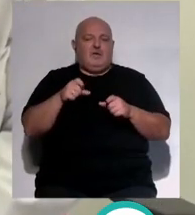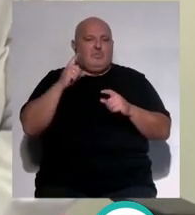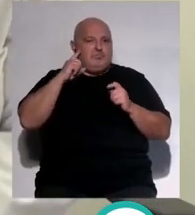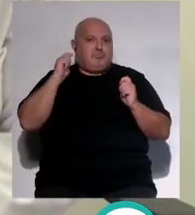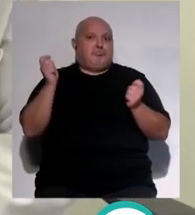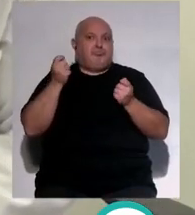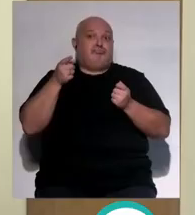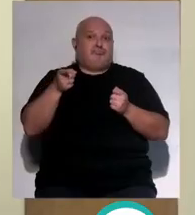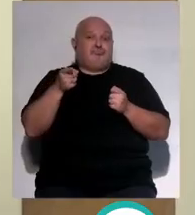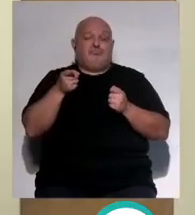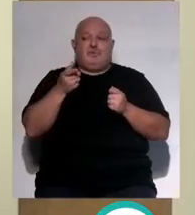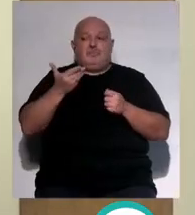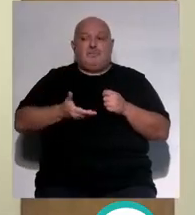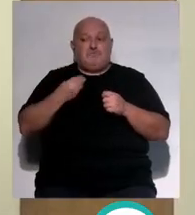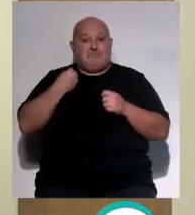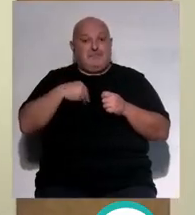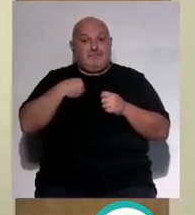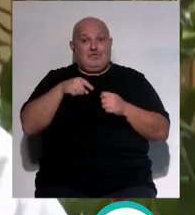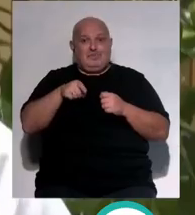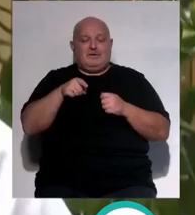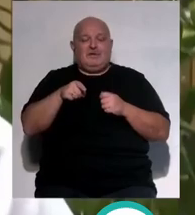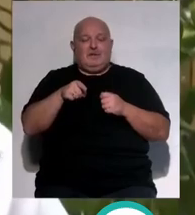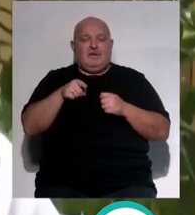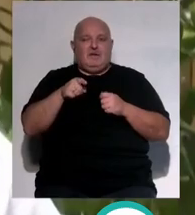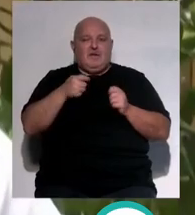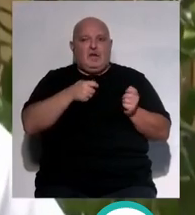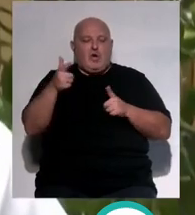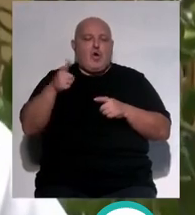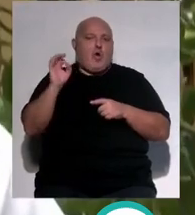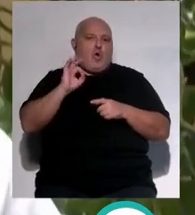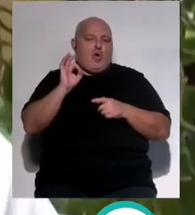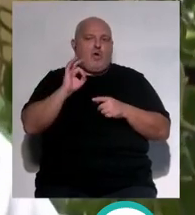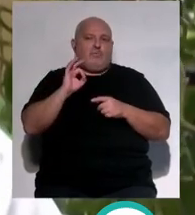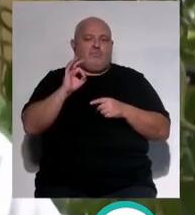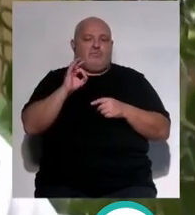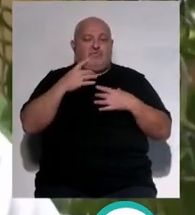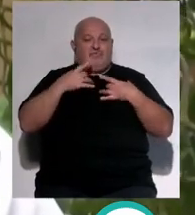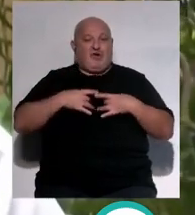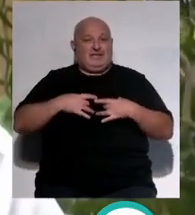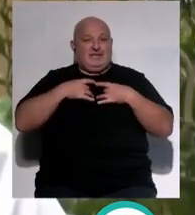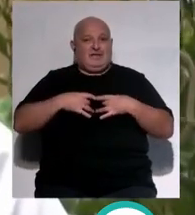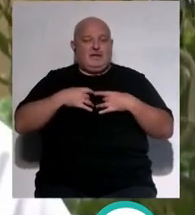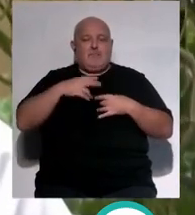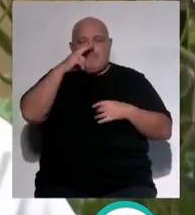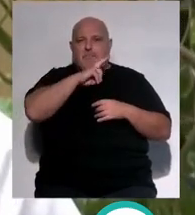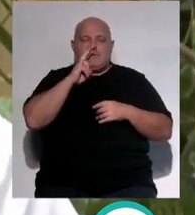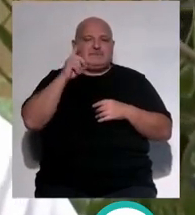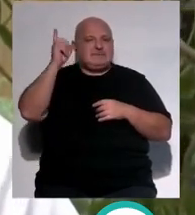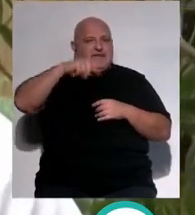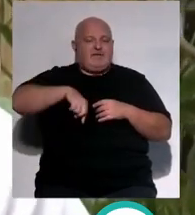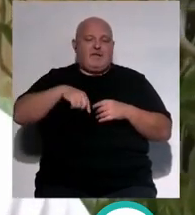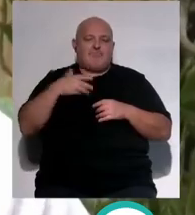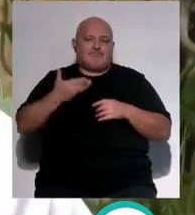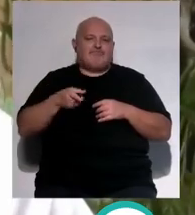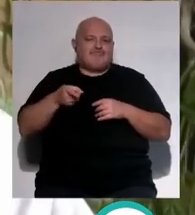tenido y lo importante que es el ingreso o la patología de la bronquialitis, que son los padres los que saben la